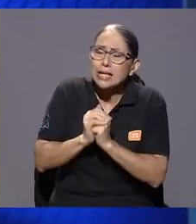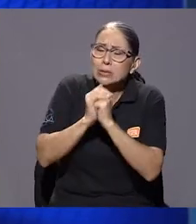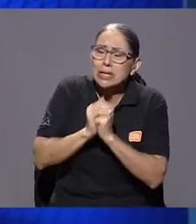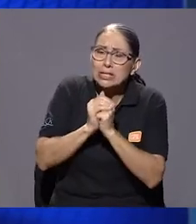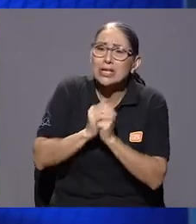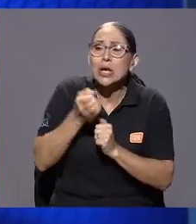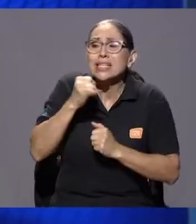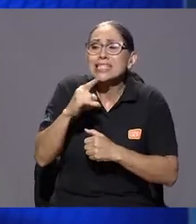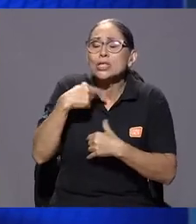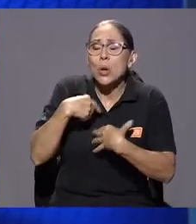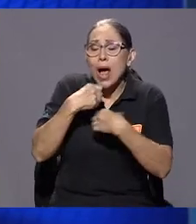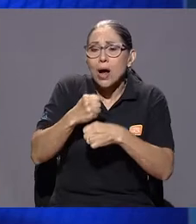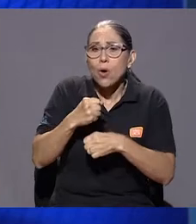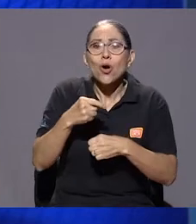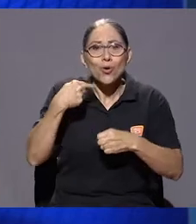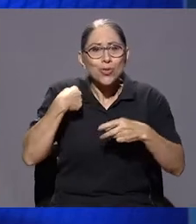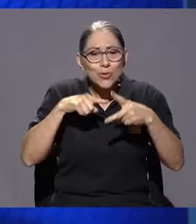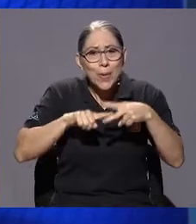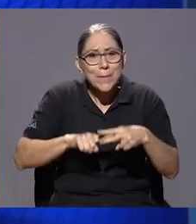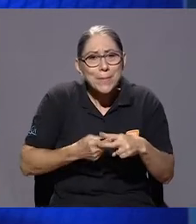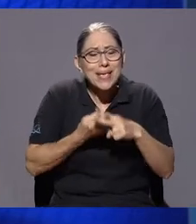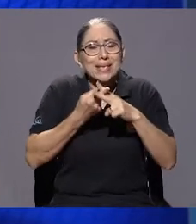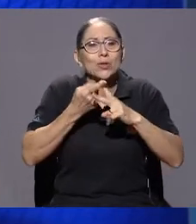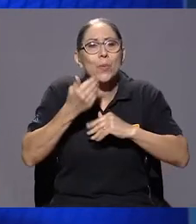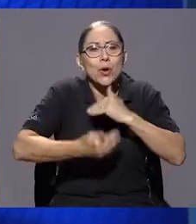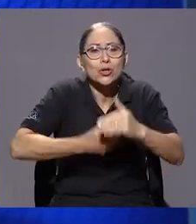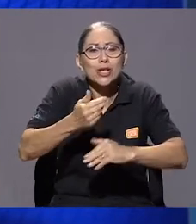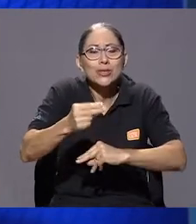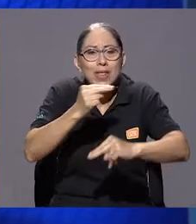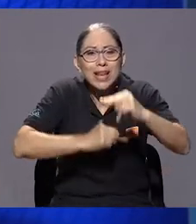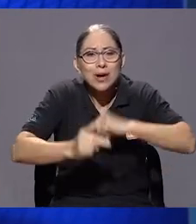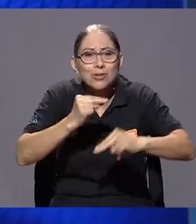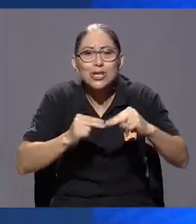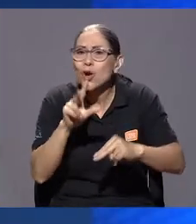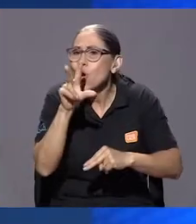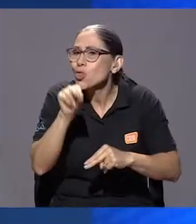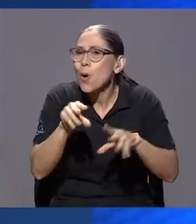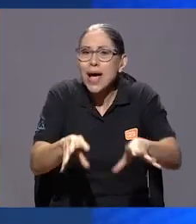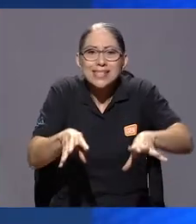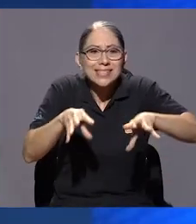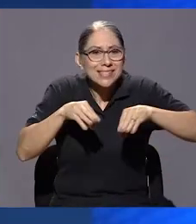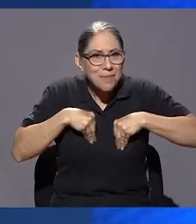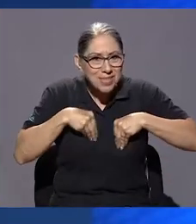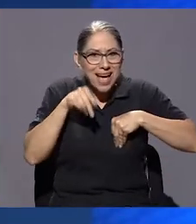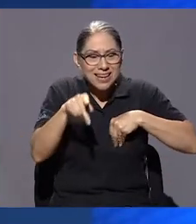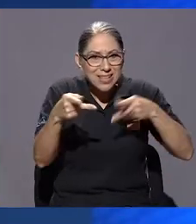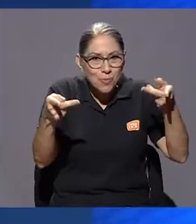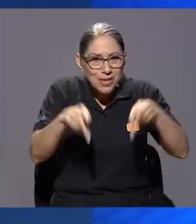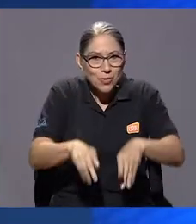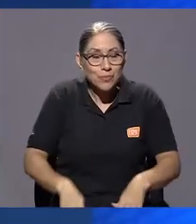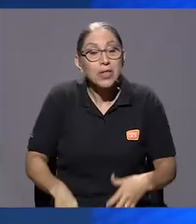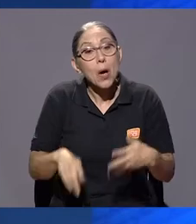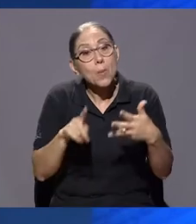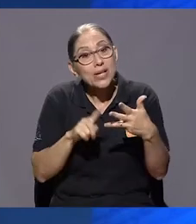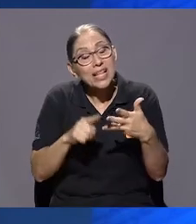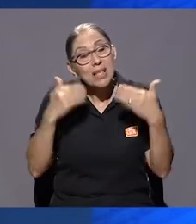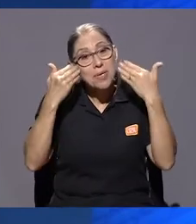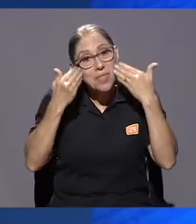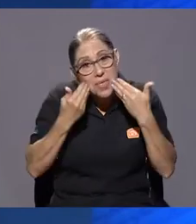hago, donde yo empiezo este proceso de negociación para no aceptar finalmente que la pérdida se presenta. Puede estar también la tristeza, que normalmente